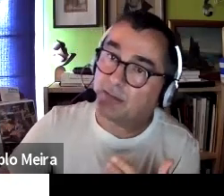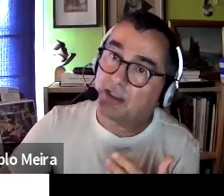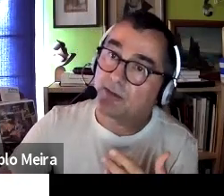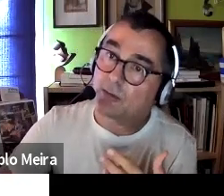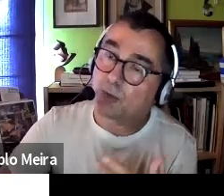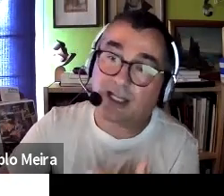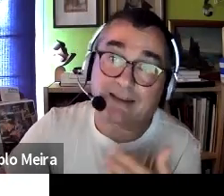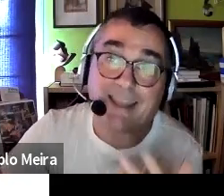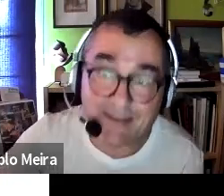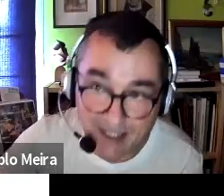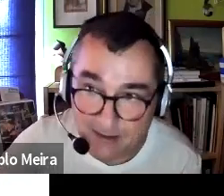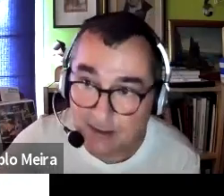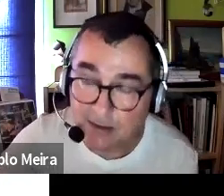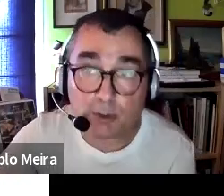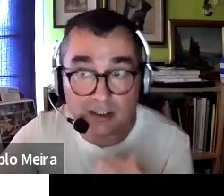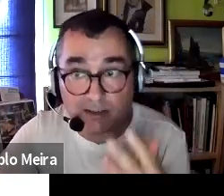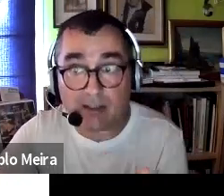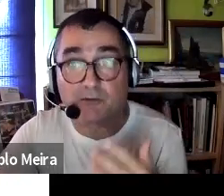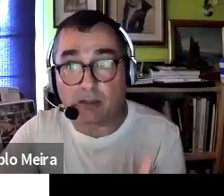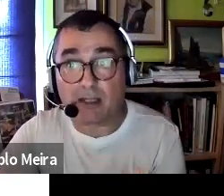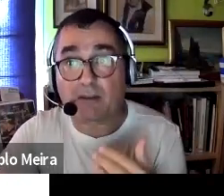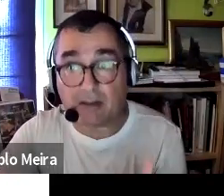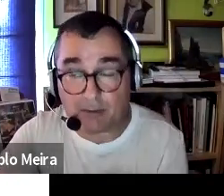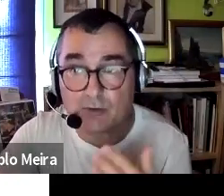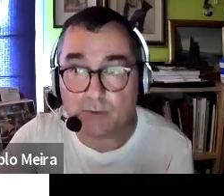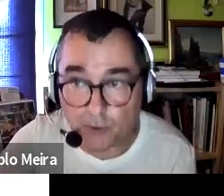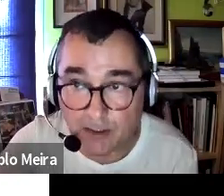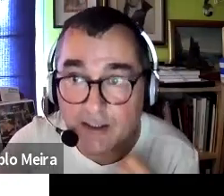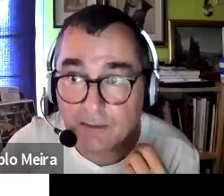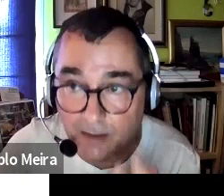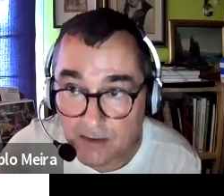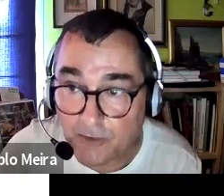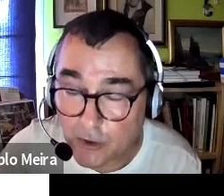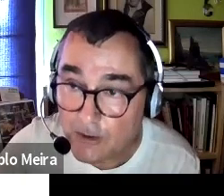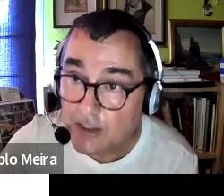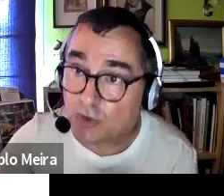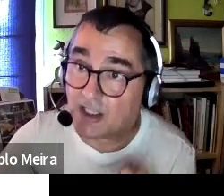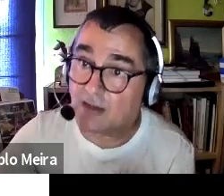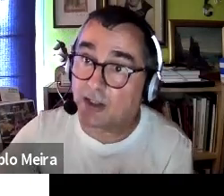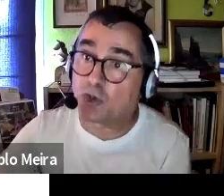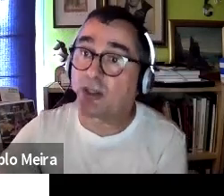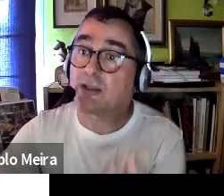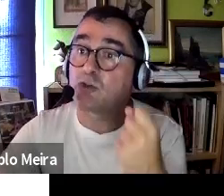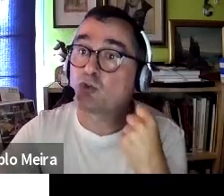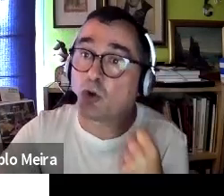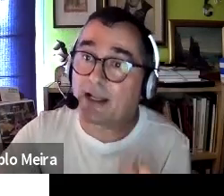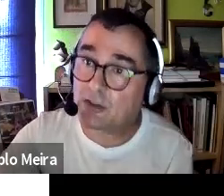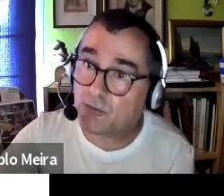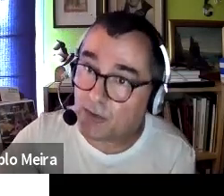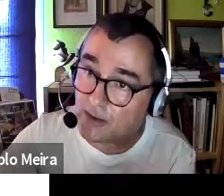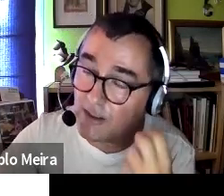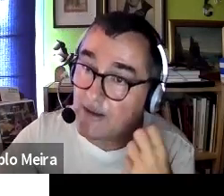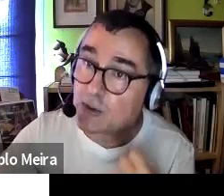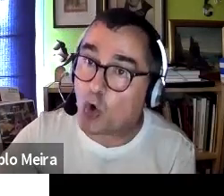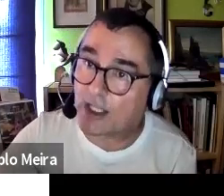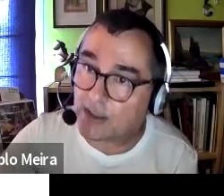de las políticas de mitigación porque la ciencia porque el tercer informe del IPCC también es un informe científico nos está diciendo que no va